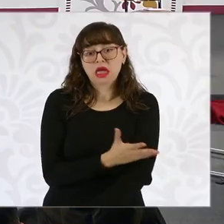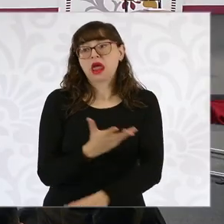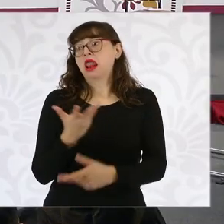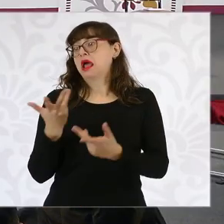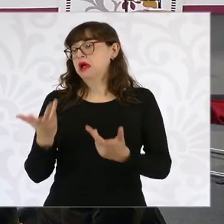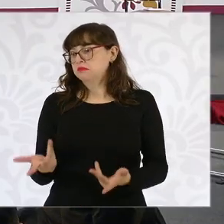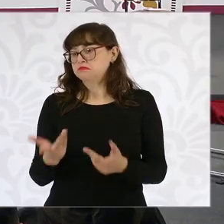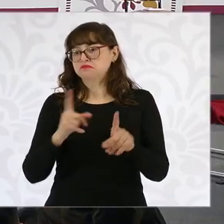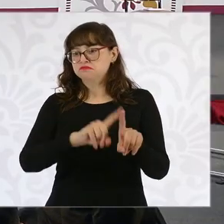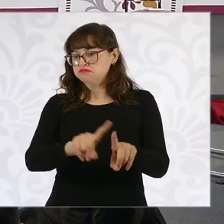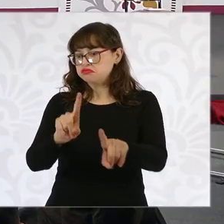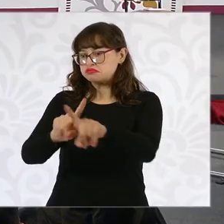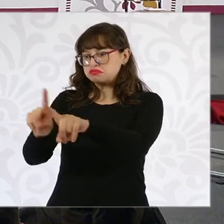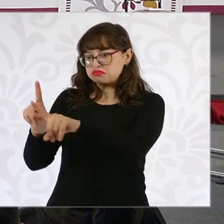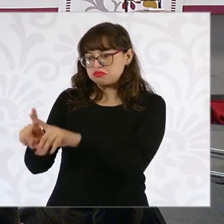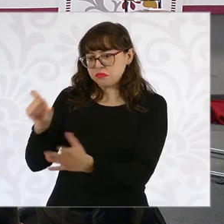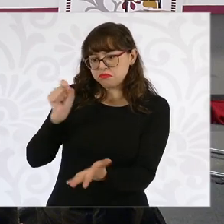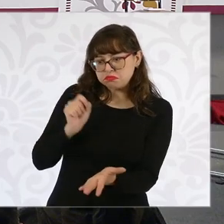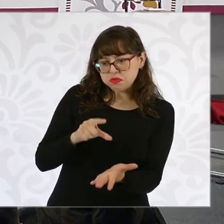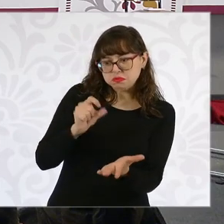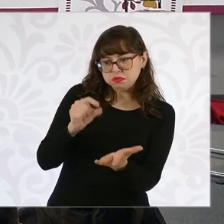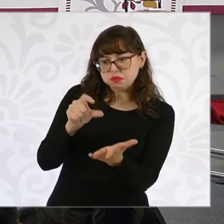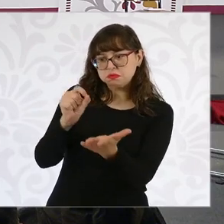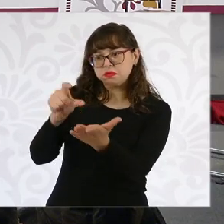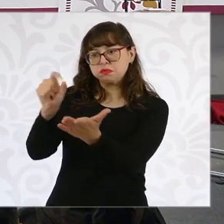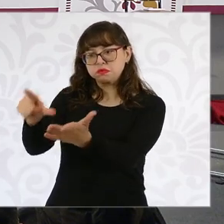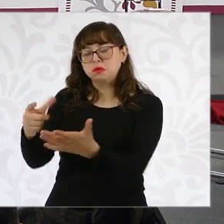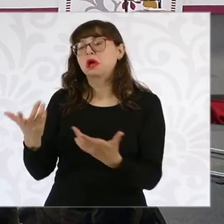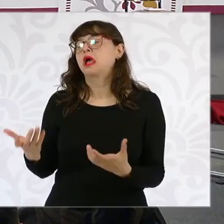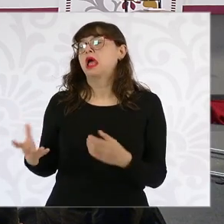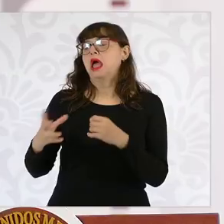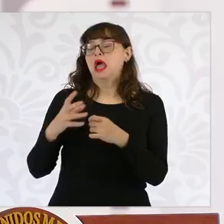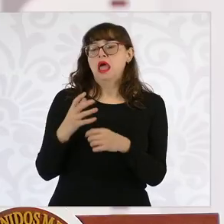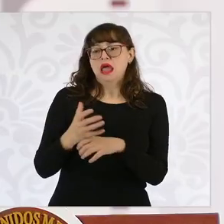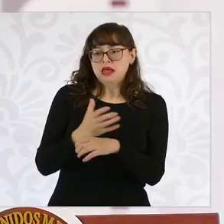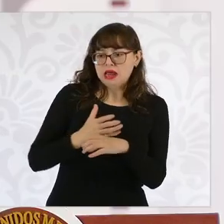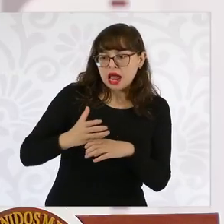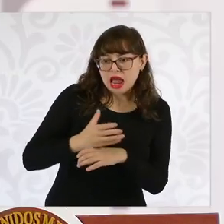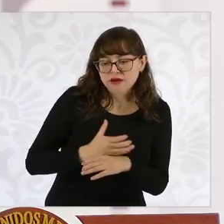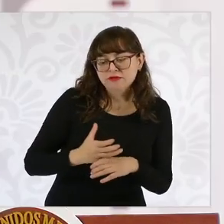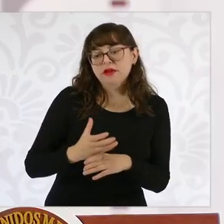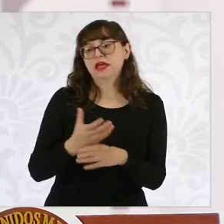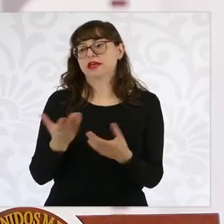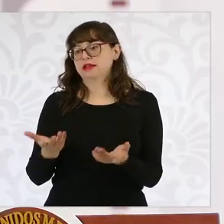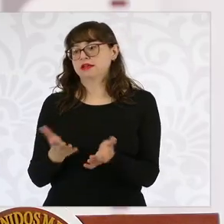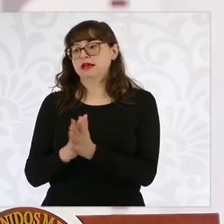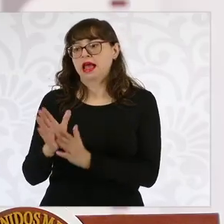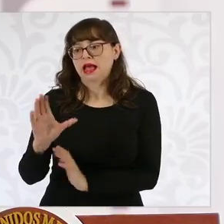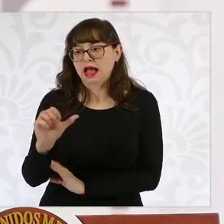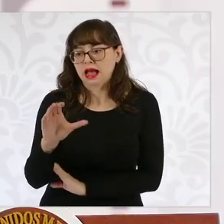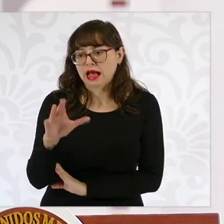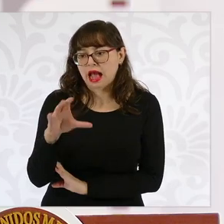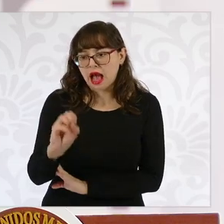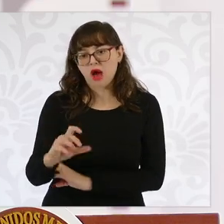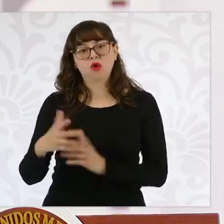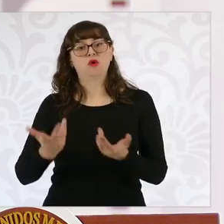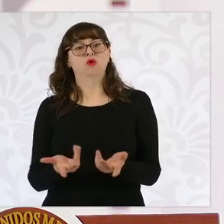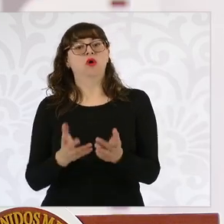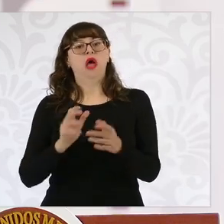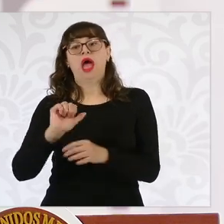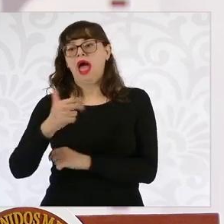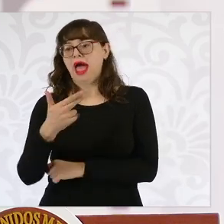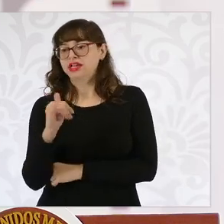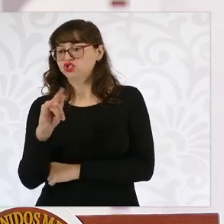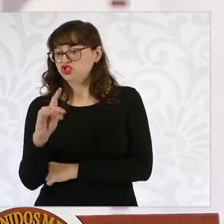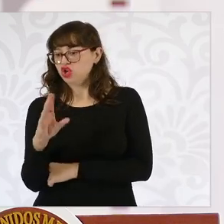productos agroindustriales como el café, como el cacao, como el achiote. De tal manera que este programa